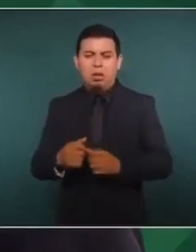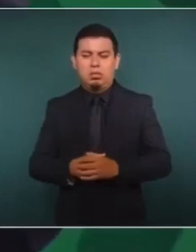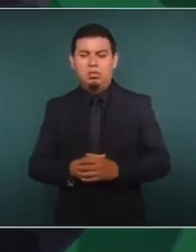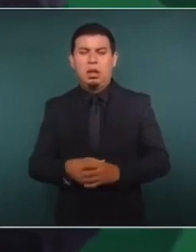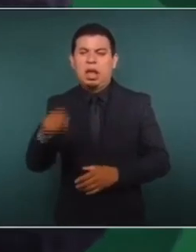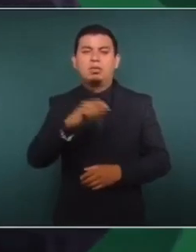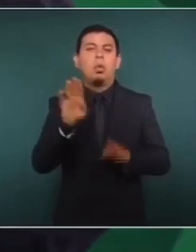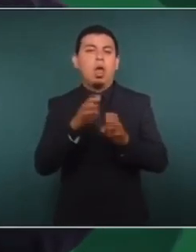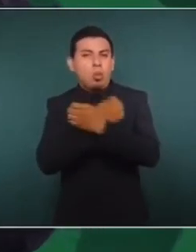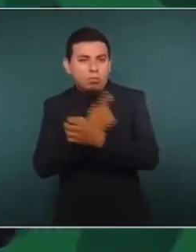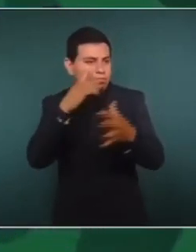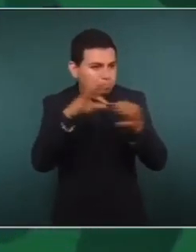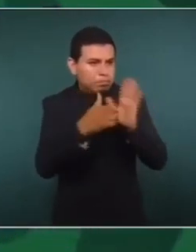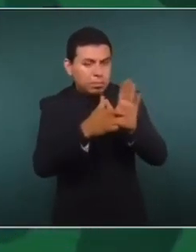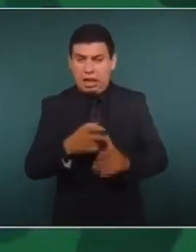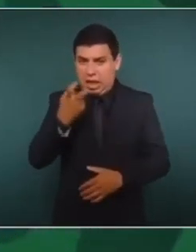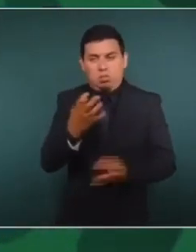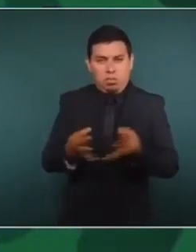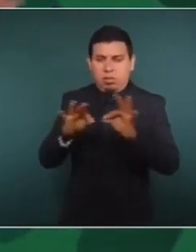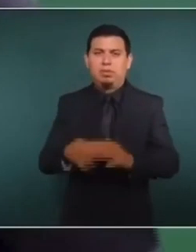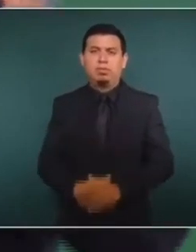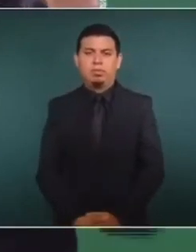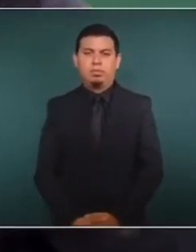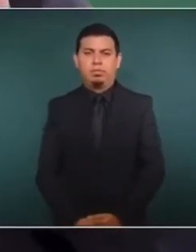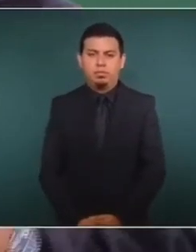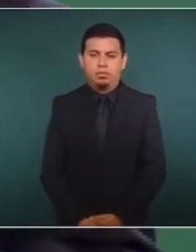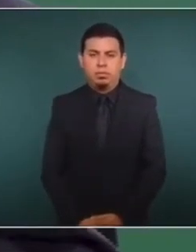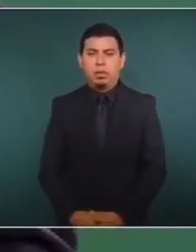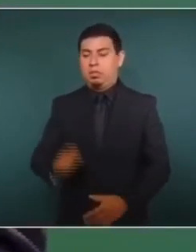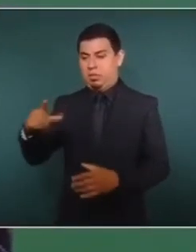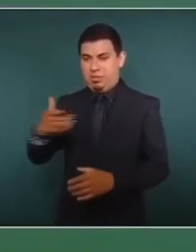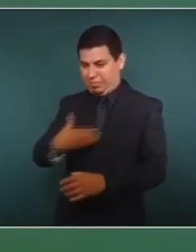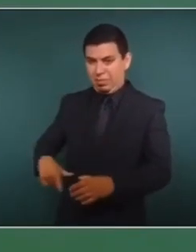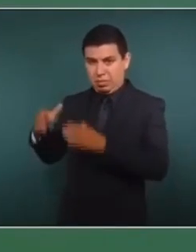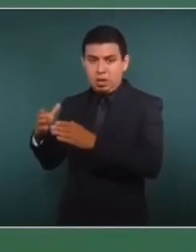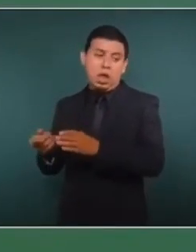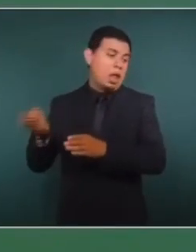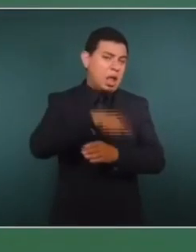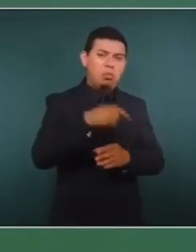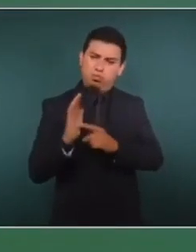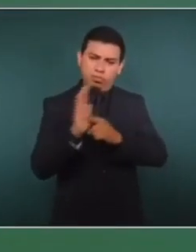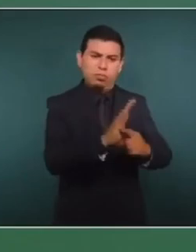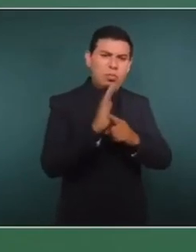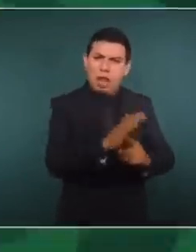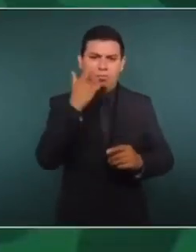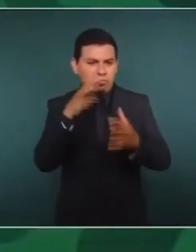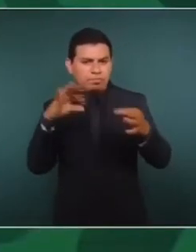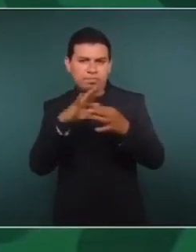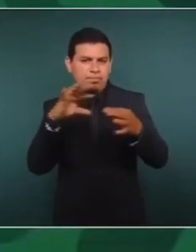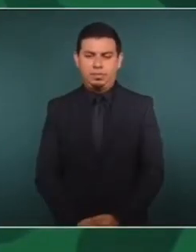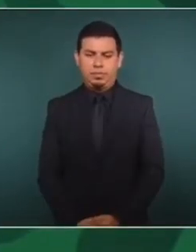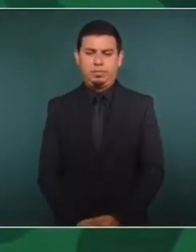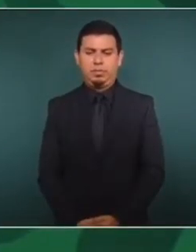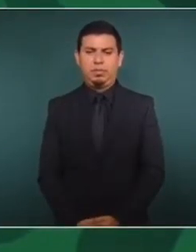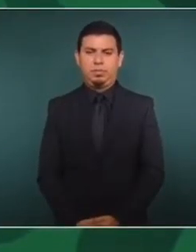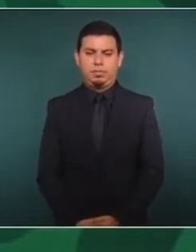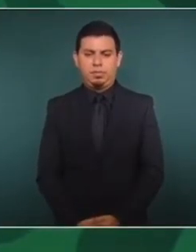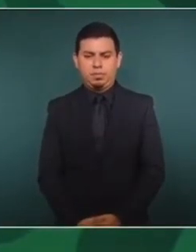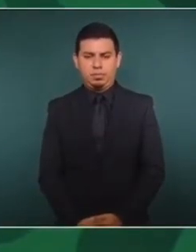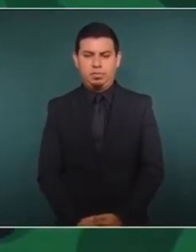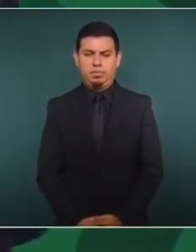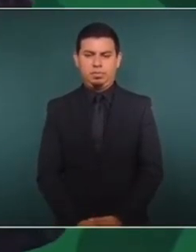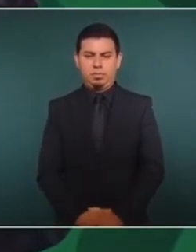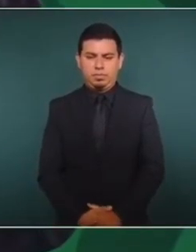Entonces, todo esto, independientemente de lo judicial, ayuda a que se destierren,